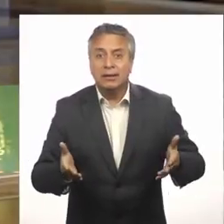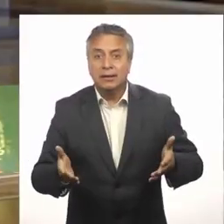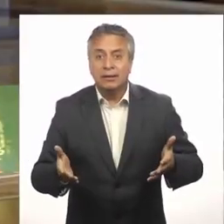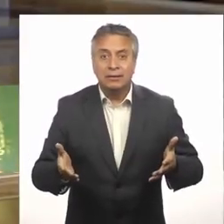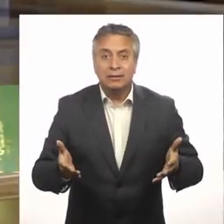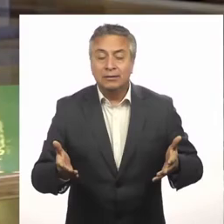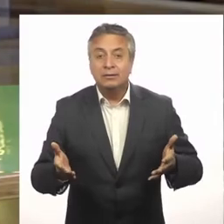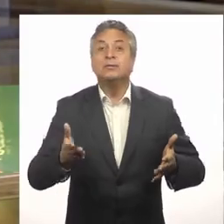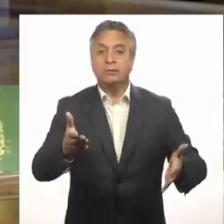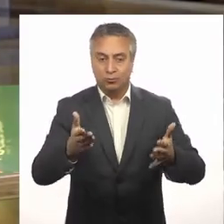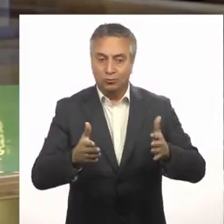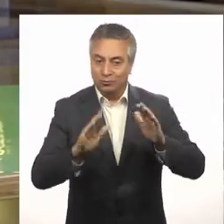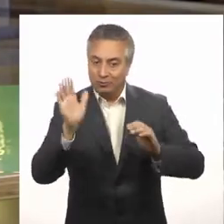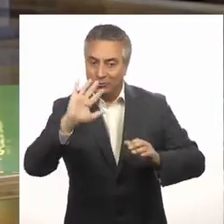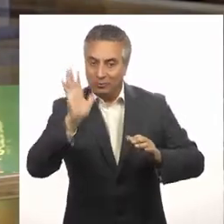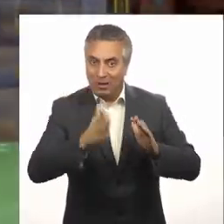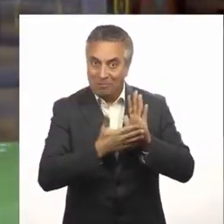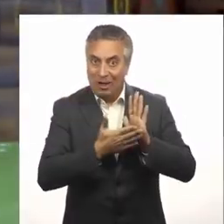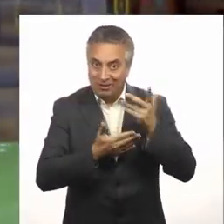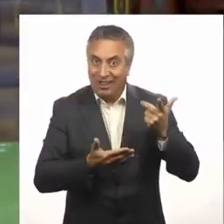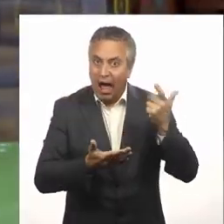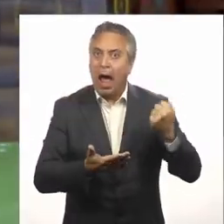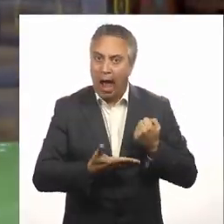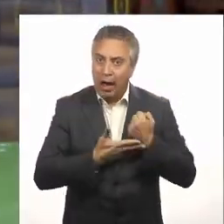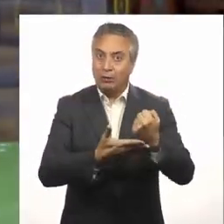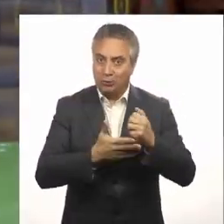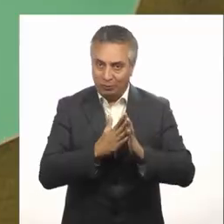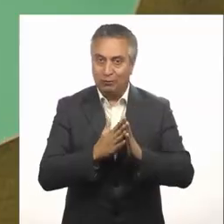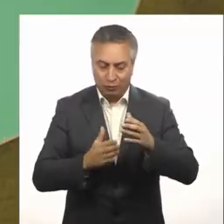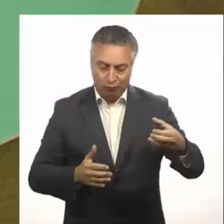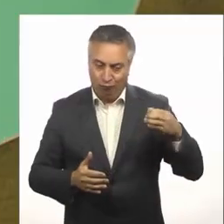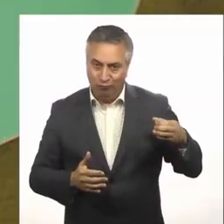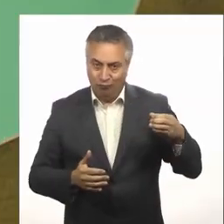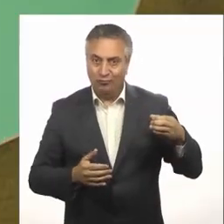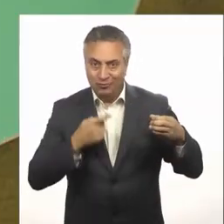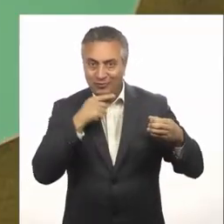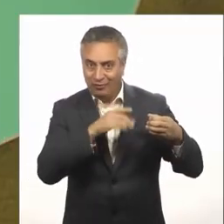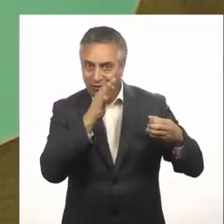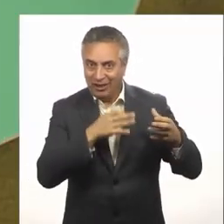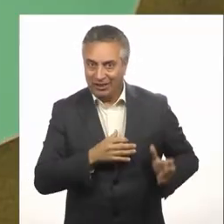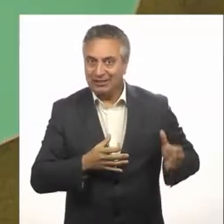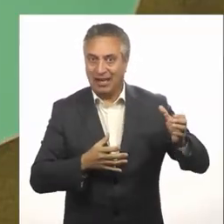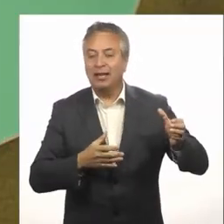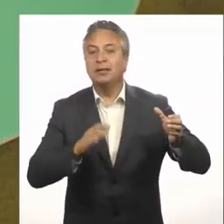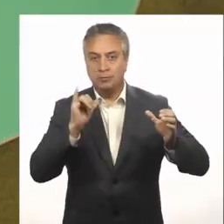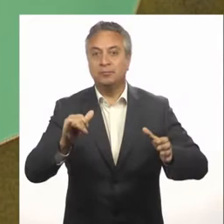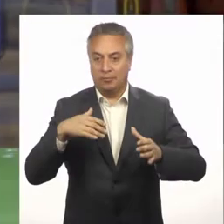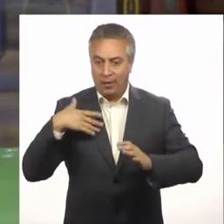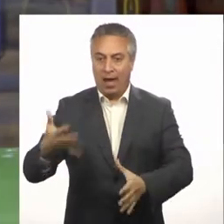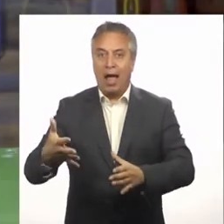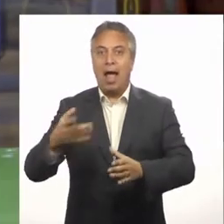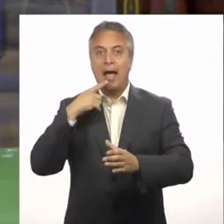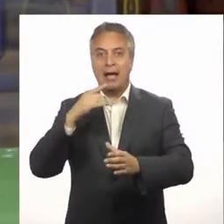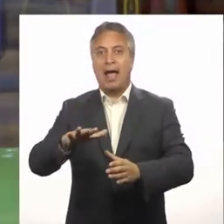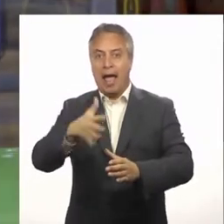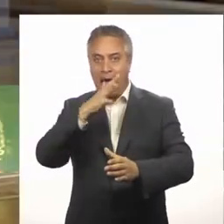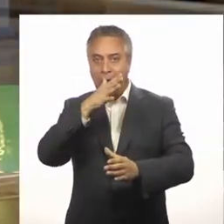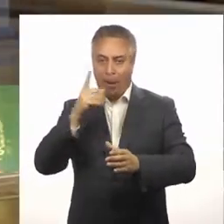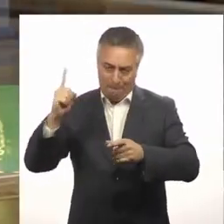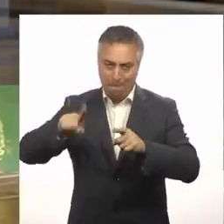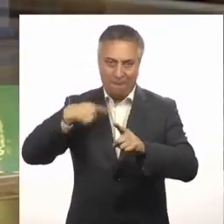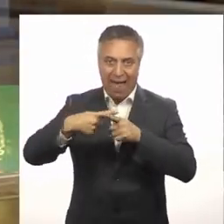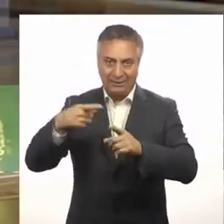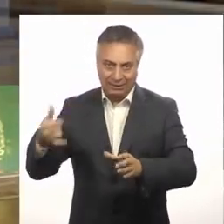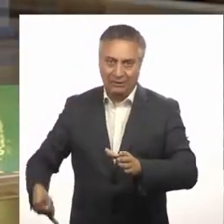Hola, mano. ¿Me puedes ayudar? Toma. Ahí está la botella. Y vamos a agregar más agua.